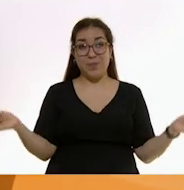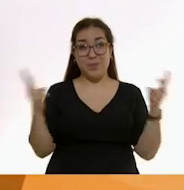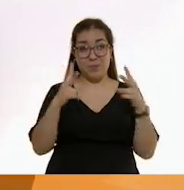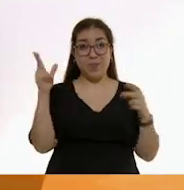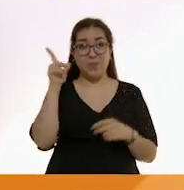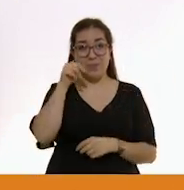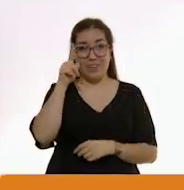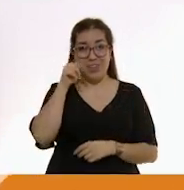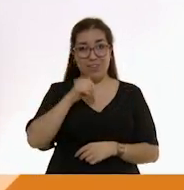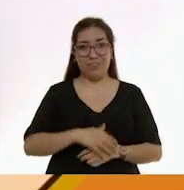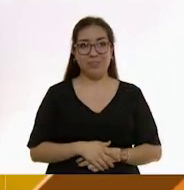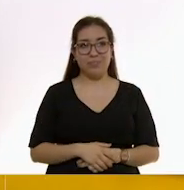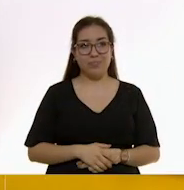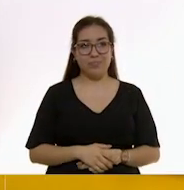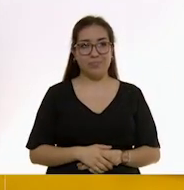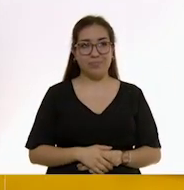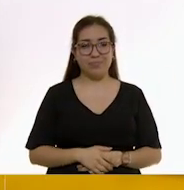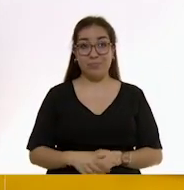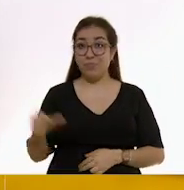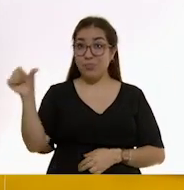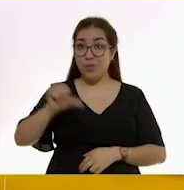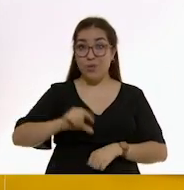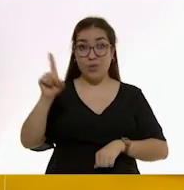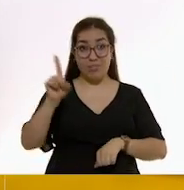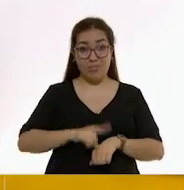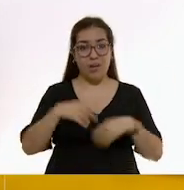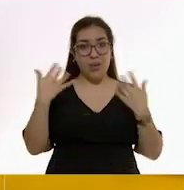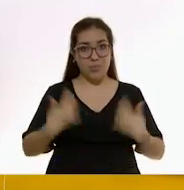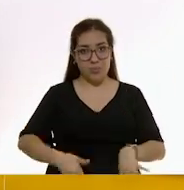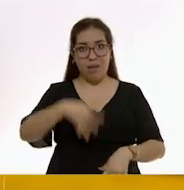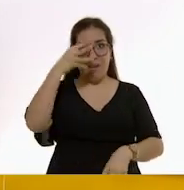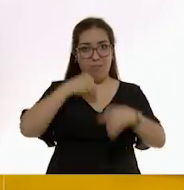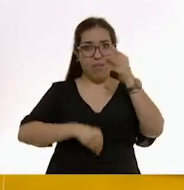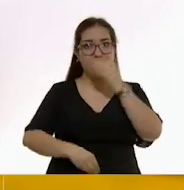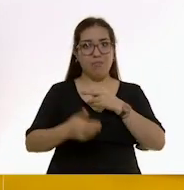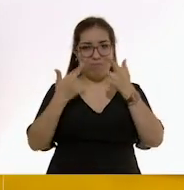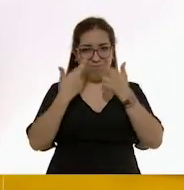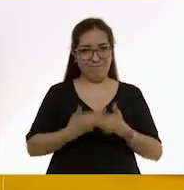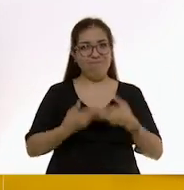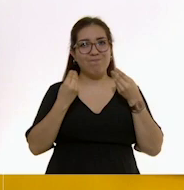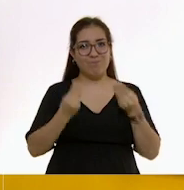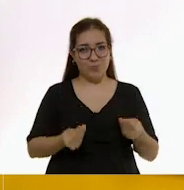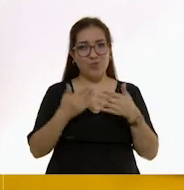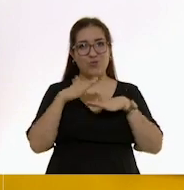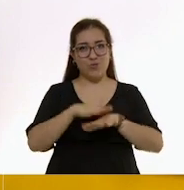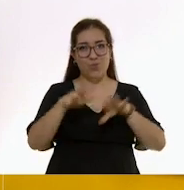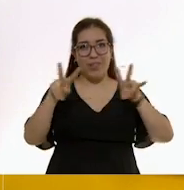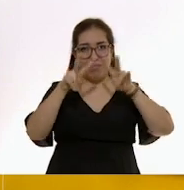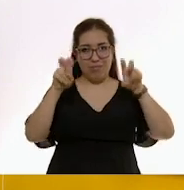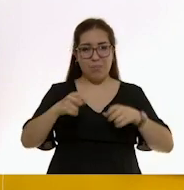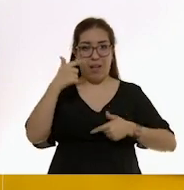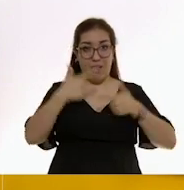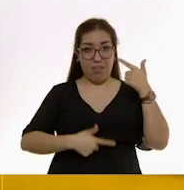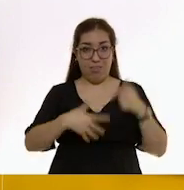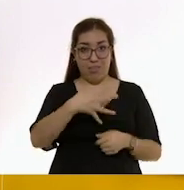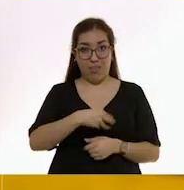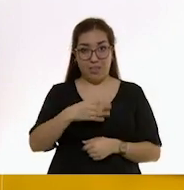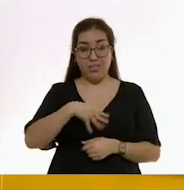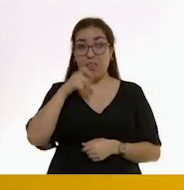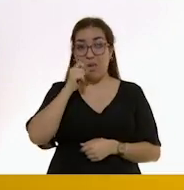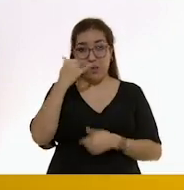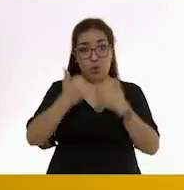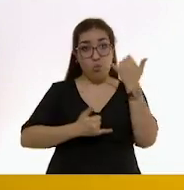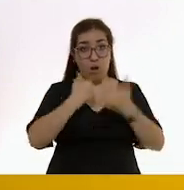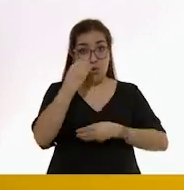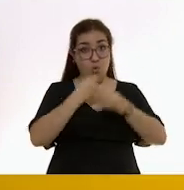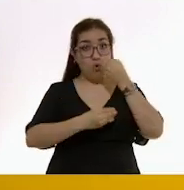mañana. El día de hoy pudimos aprender mucho respecto a la lactancia y por supuesto del juego durante la comida.